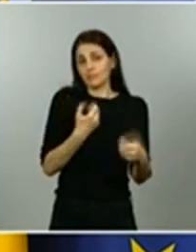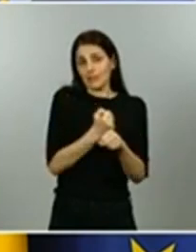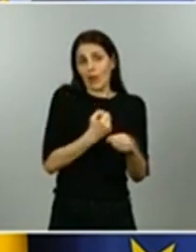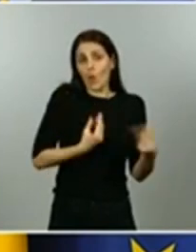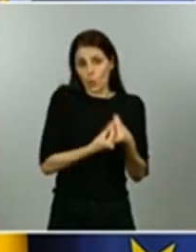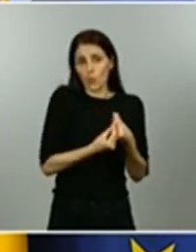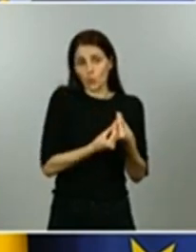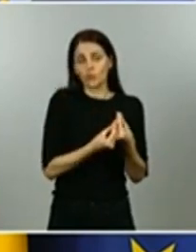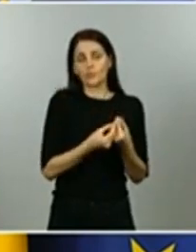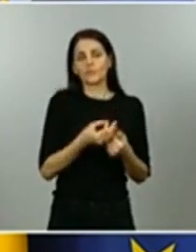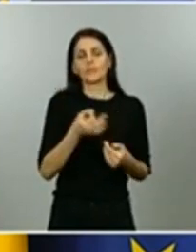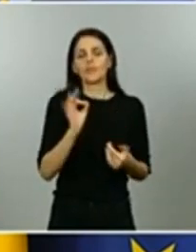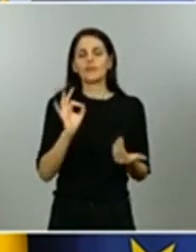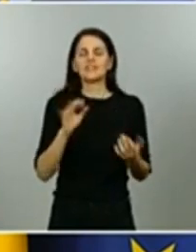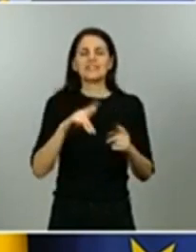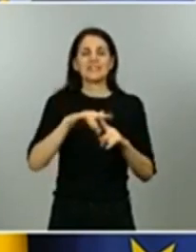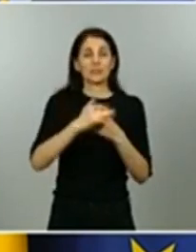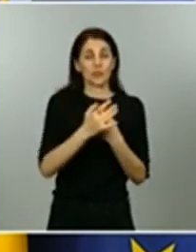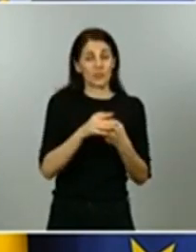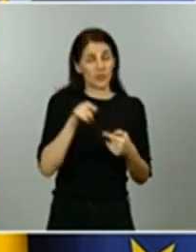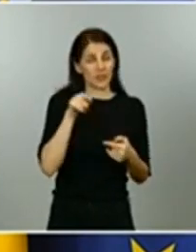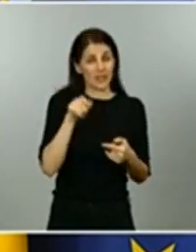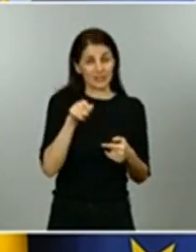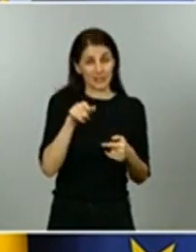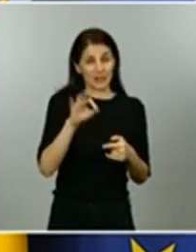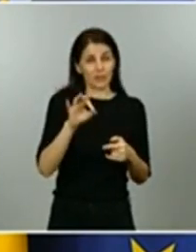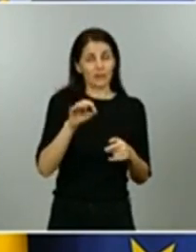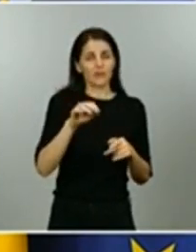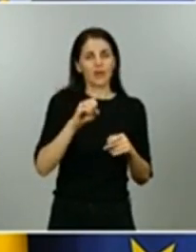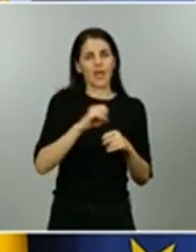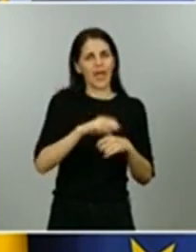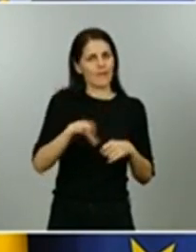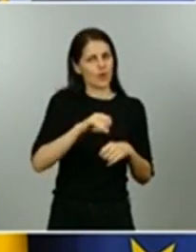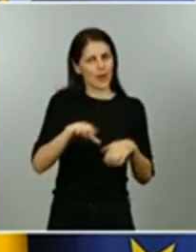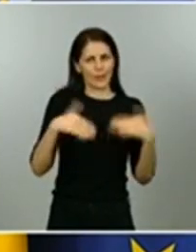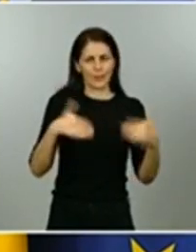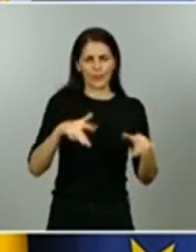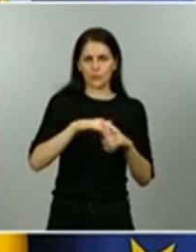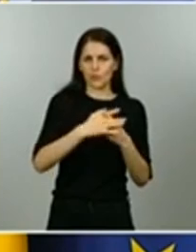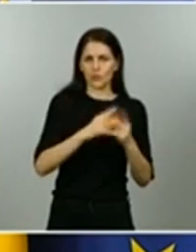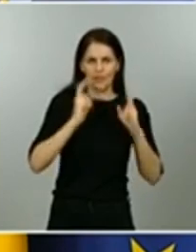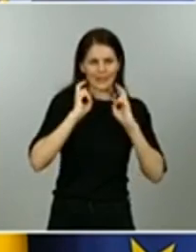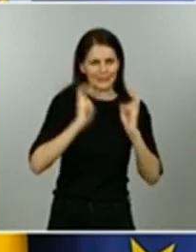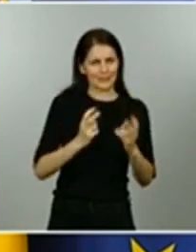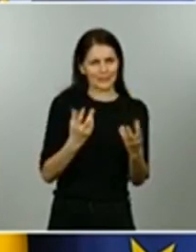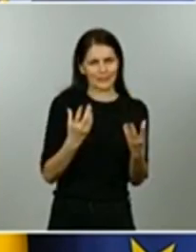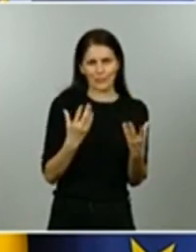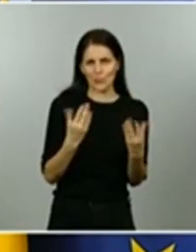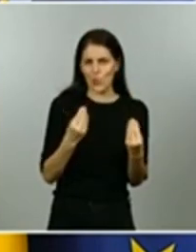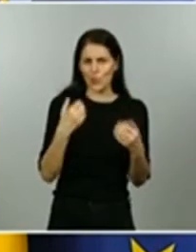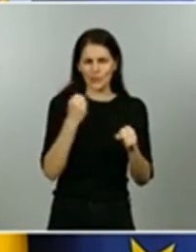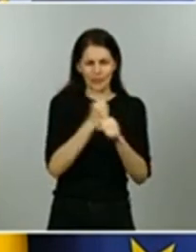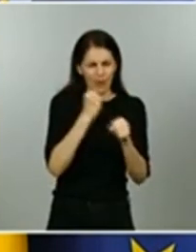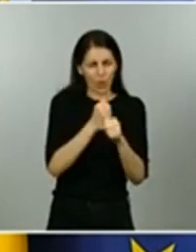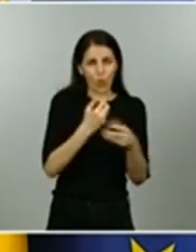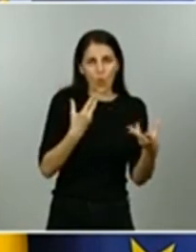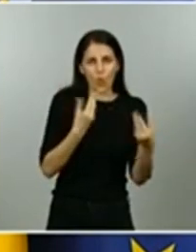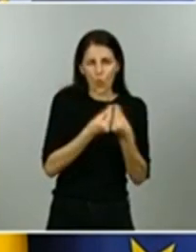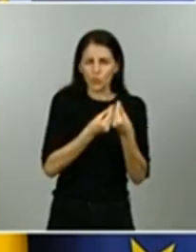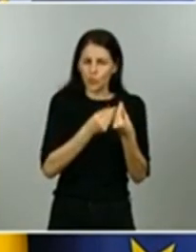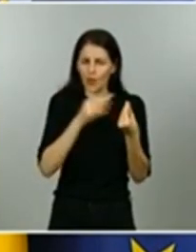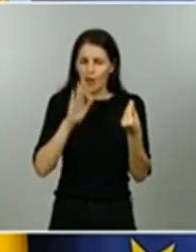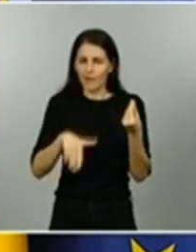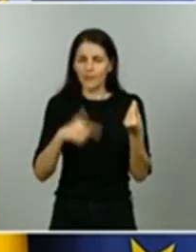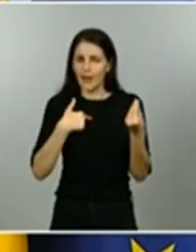situaciones la verdad es que unen mucho son situaciones de muchísimo estrés en los que se ve realmente la calidad humana de las personas